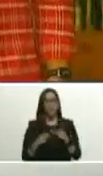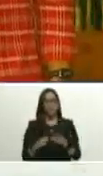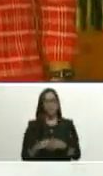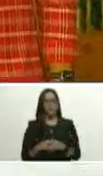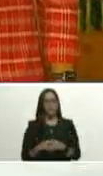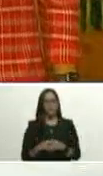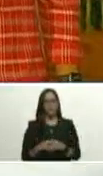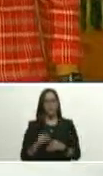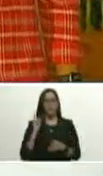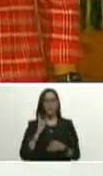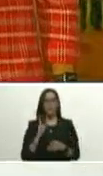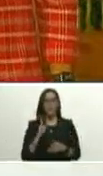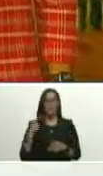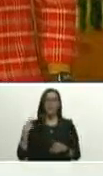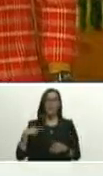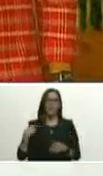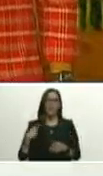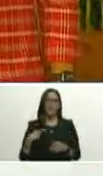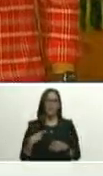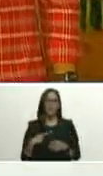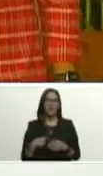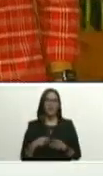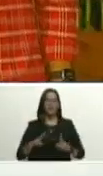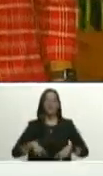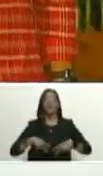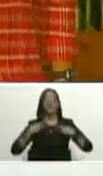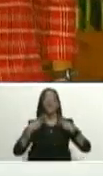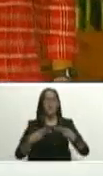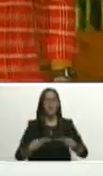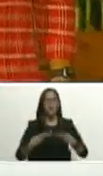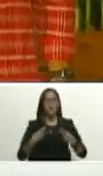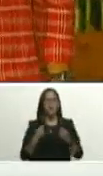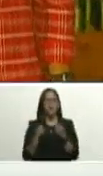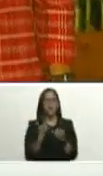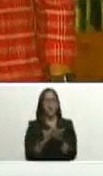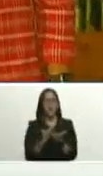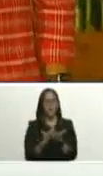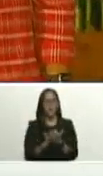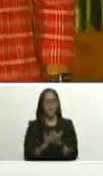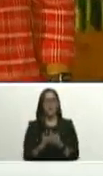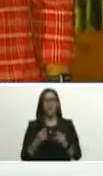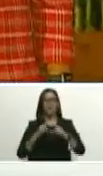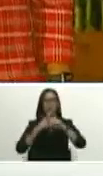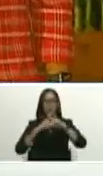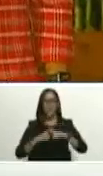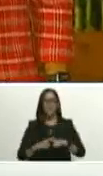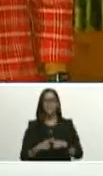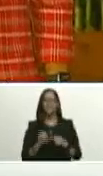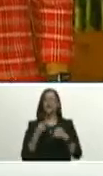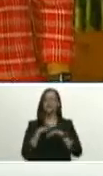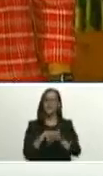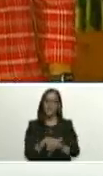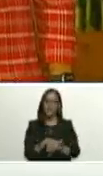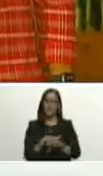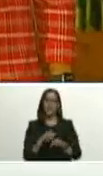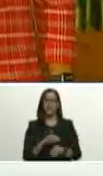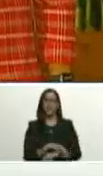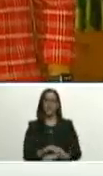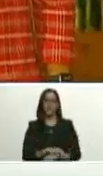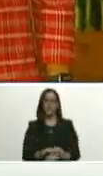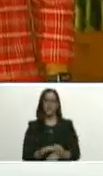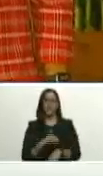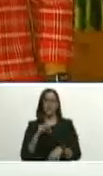debe llevarnos a una nueva etapa de una economía más diversificada más integrada más armónica no